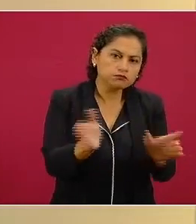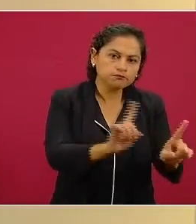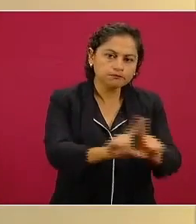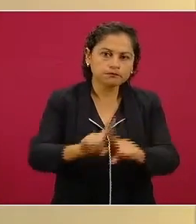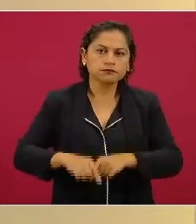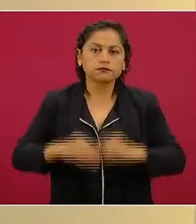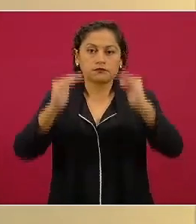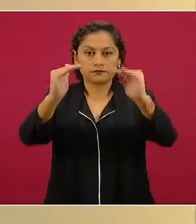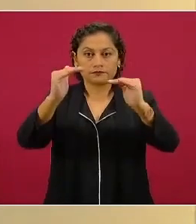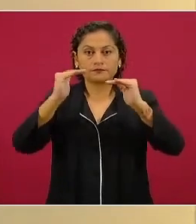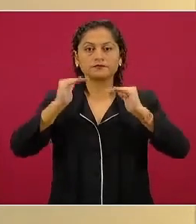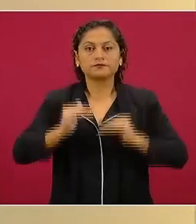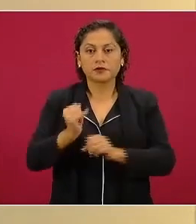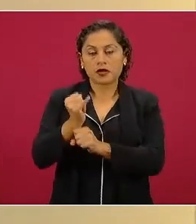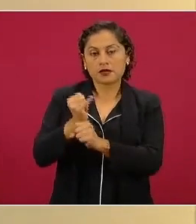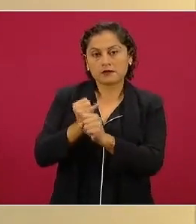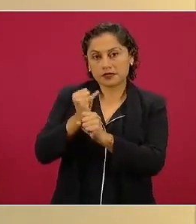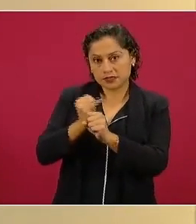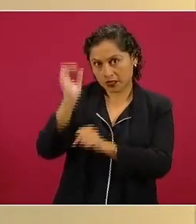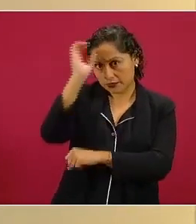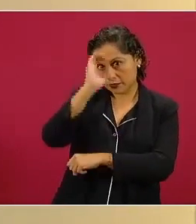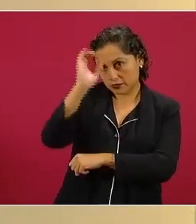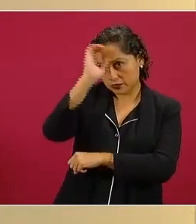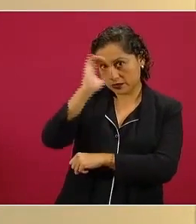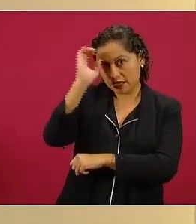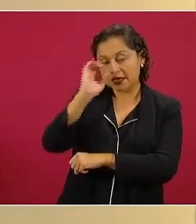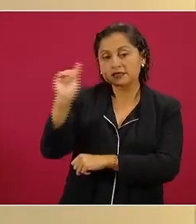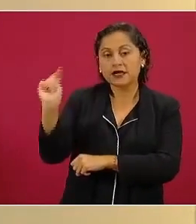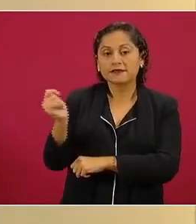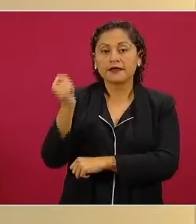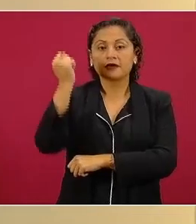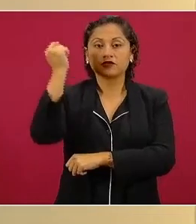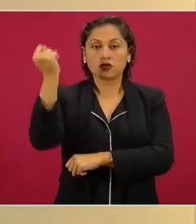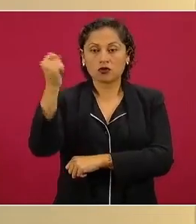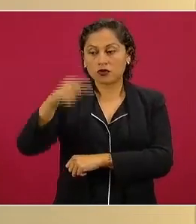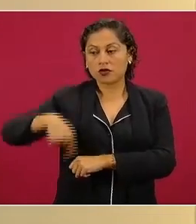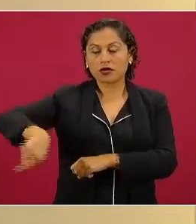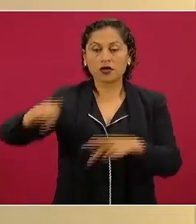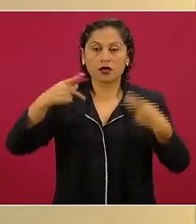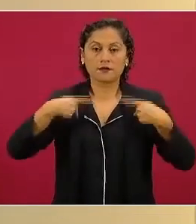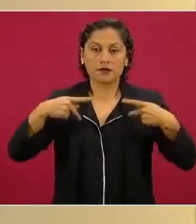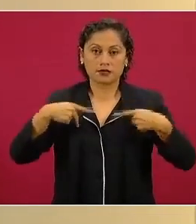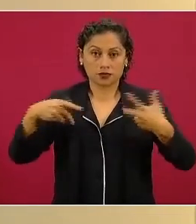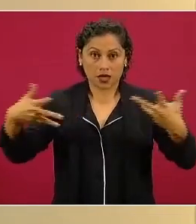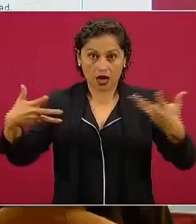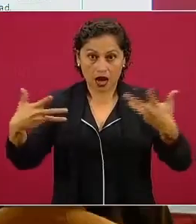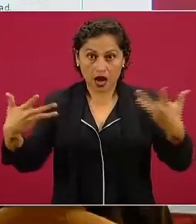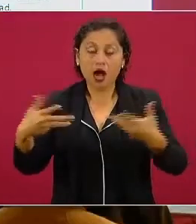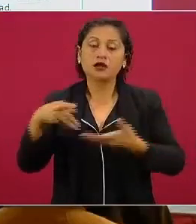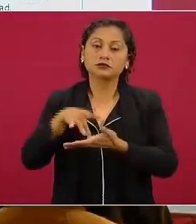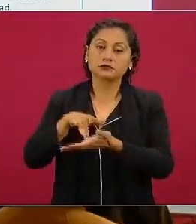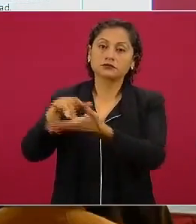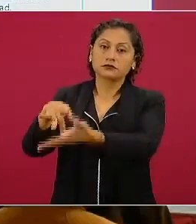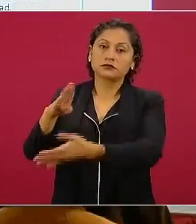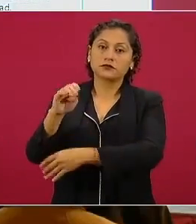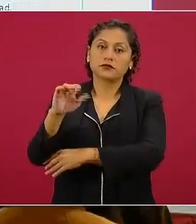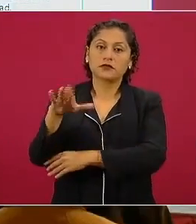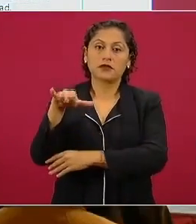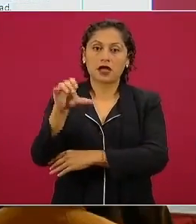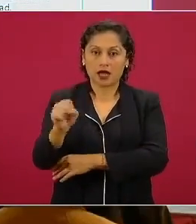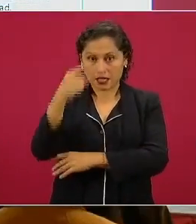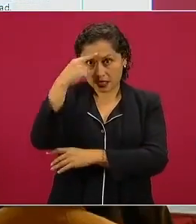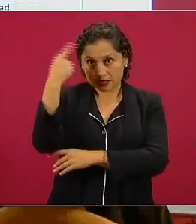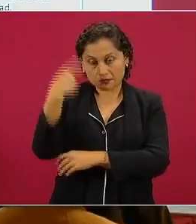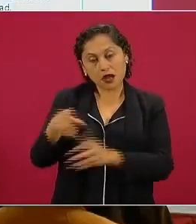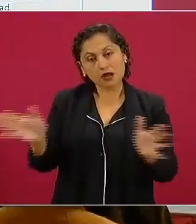se promueverá la investigación científica y tecnológica a estudiantes y académicos con becas y estímulos en bien del